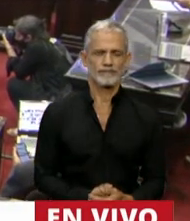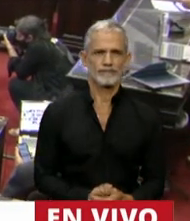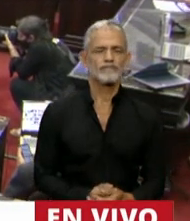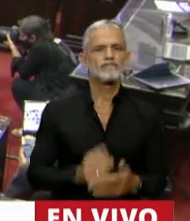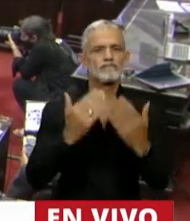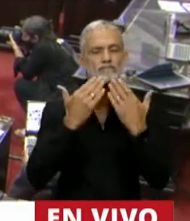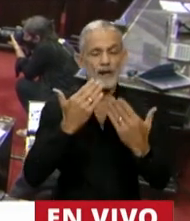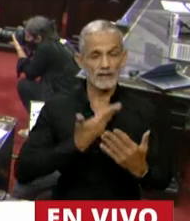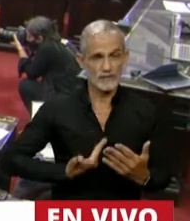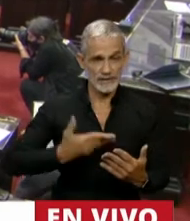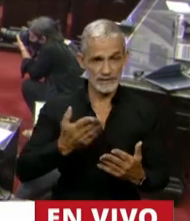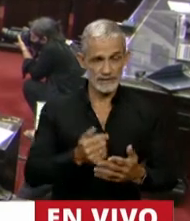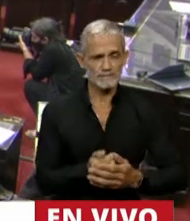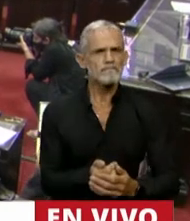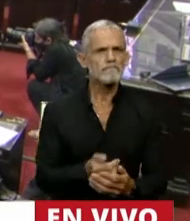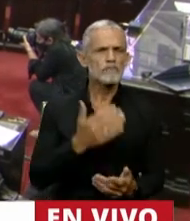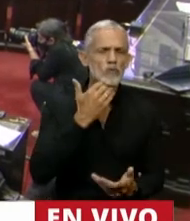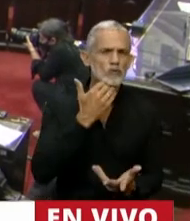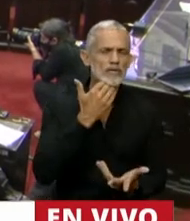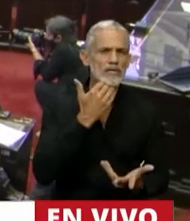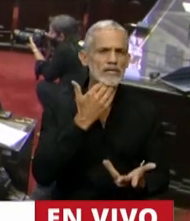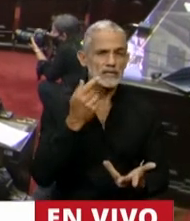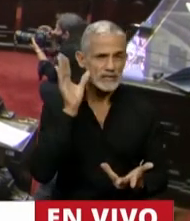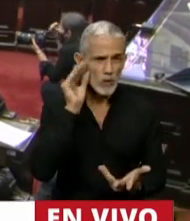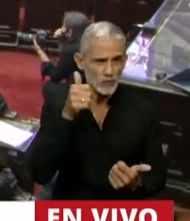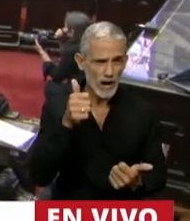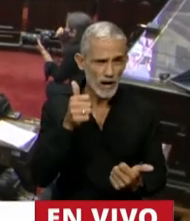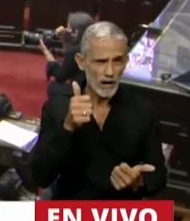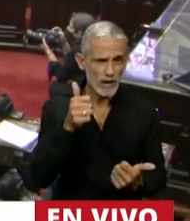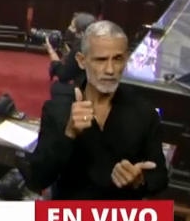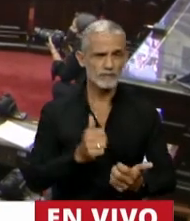Gracias, presidente. No sé si ahí me escucha.